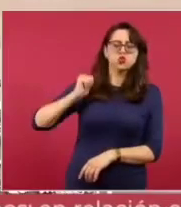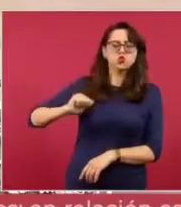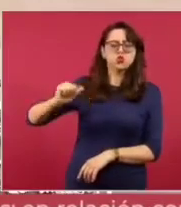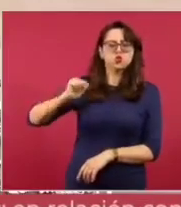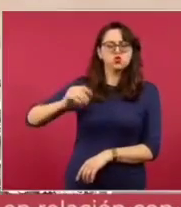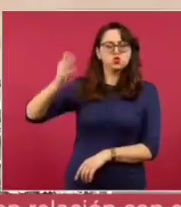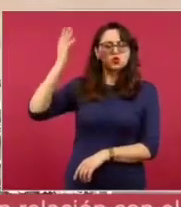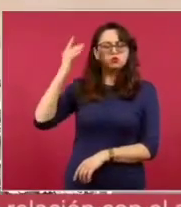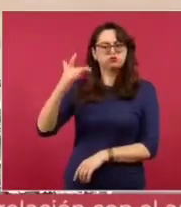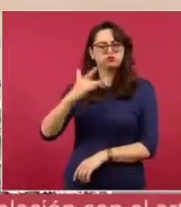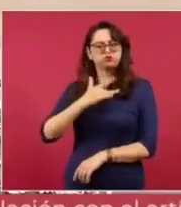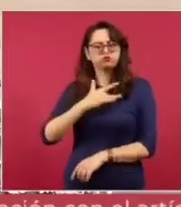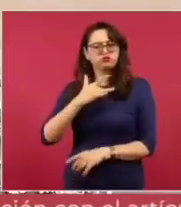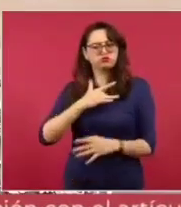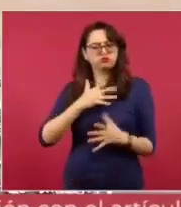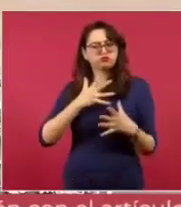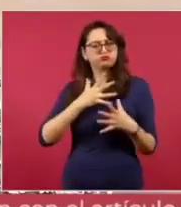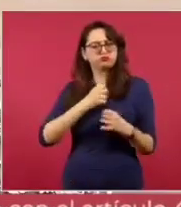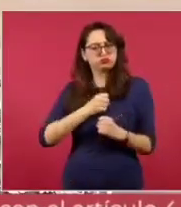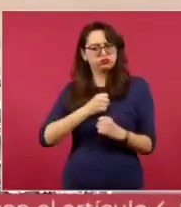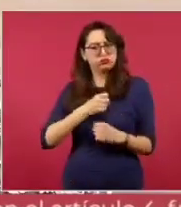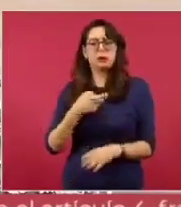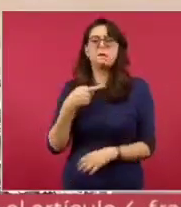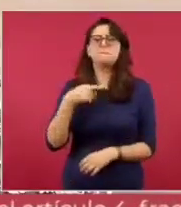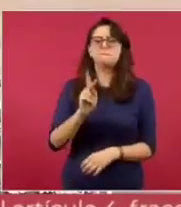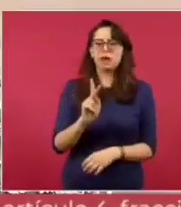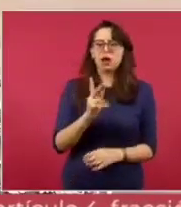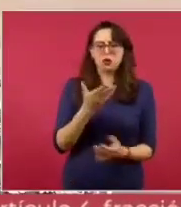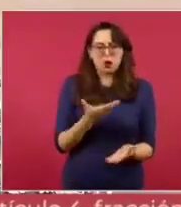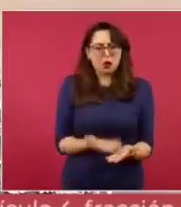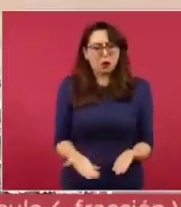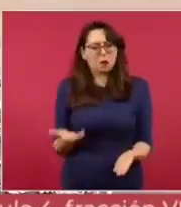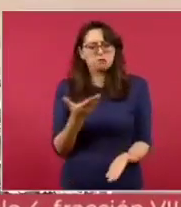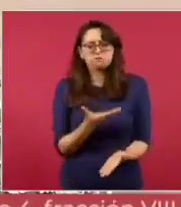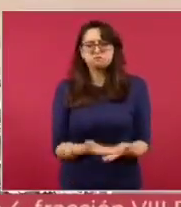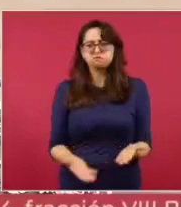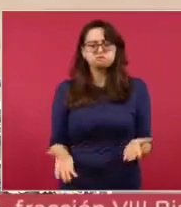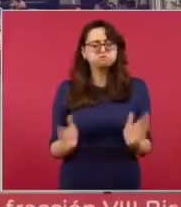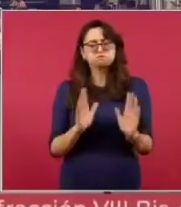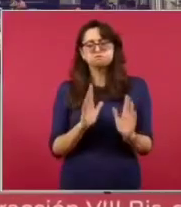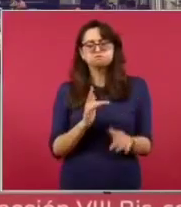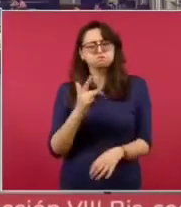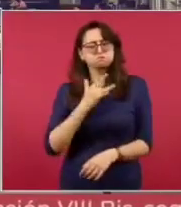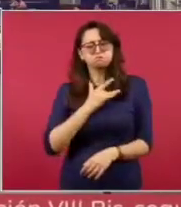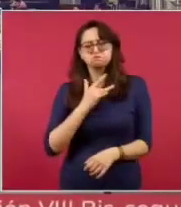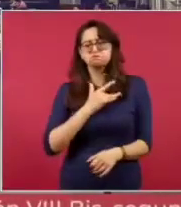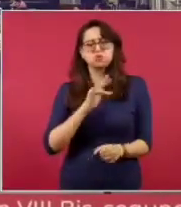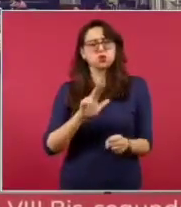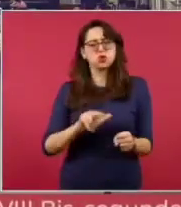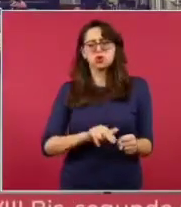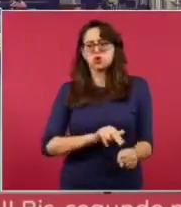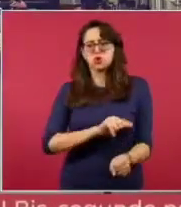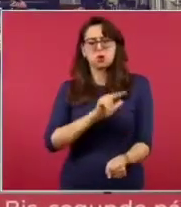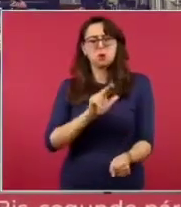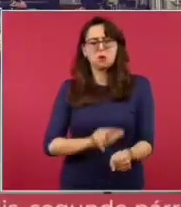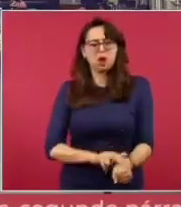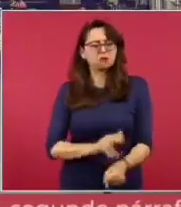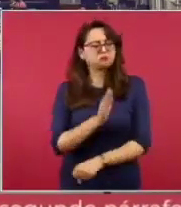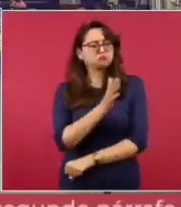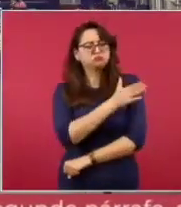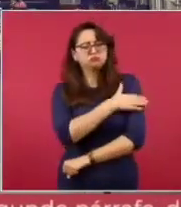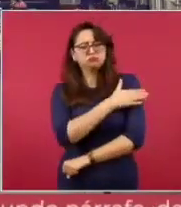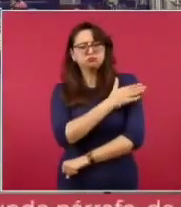tema es de normalidad. De hecho, hasta su función de la tensión arterial se ha